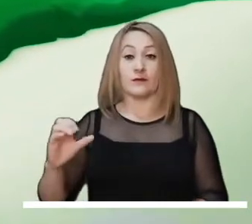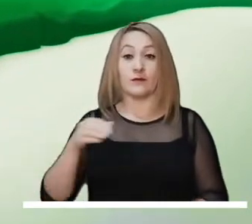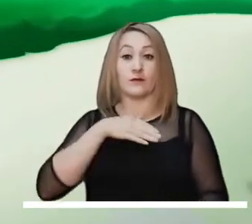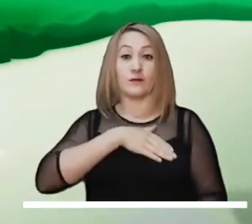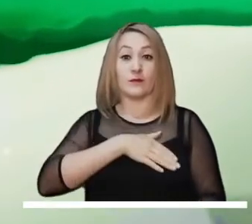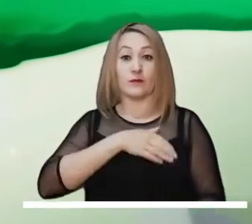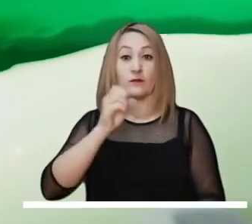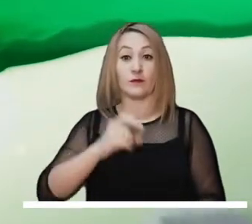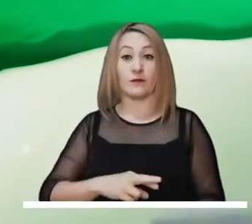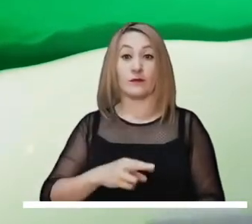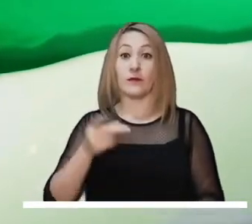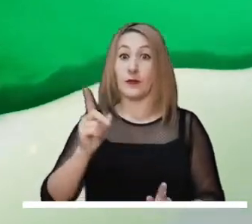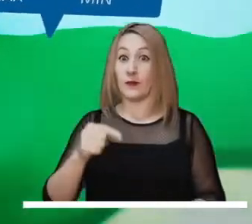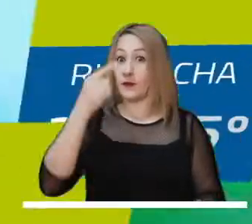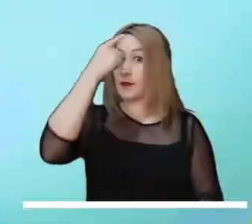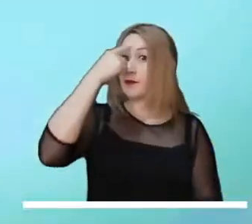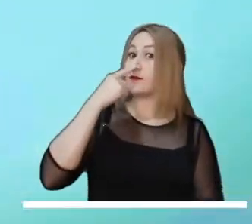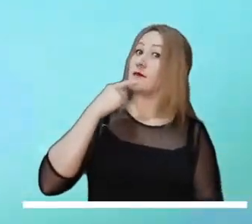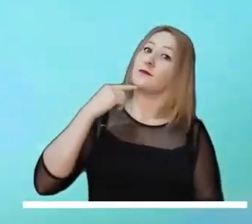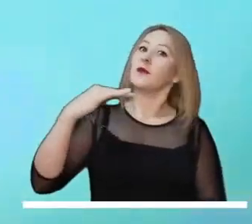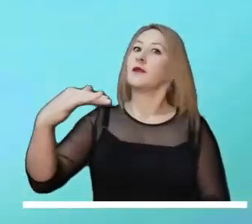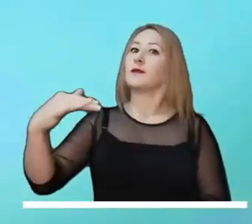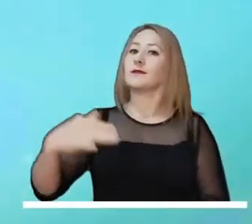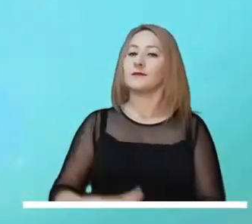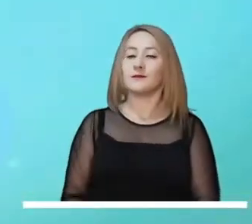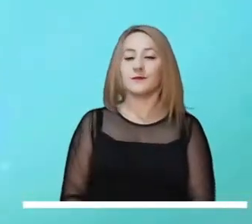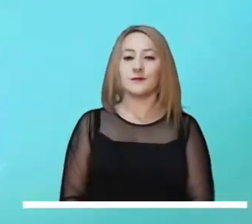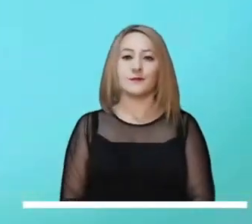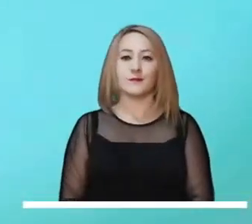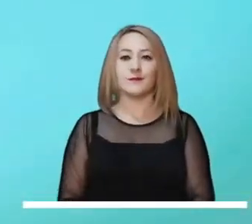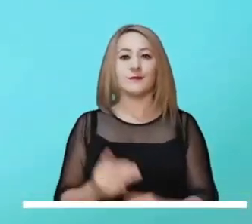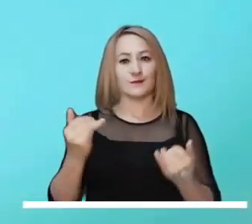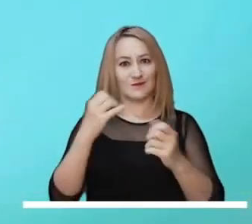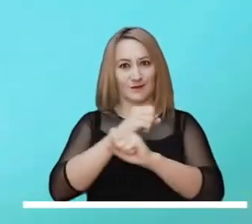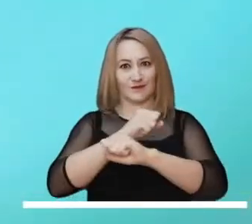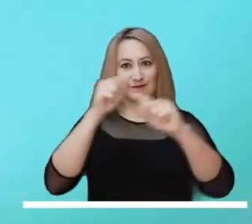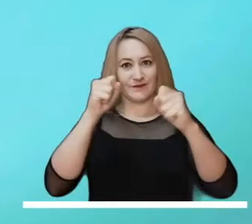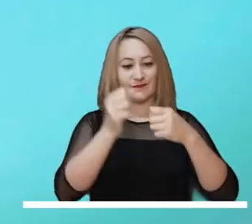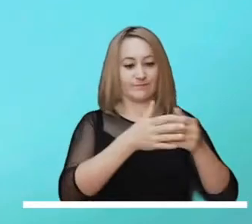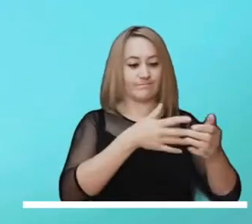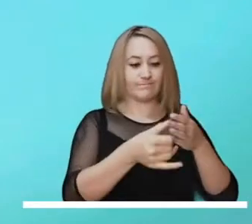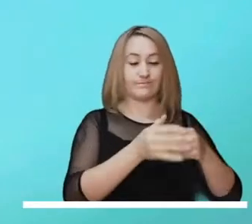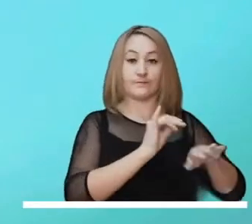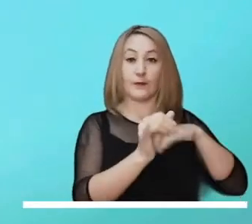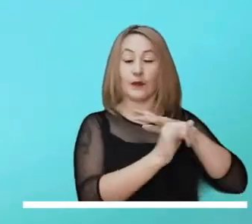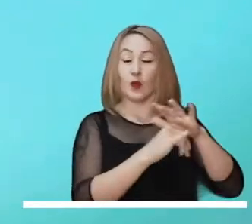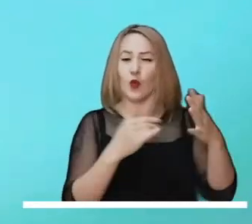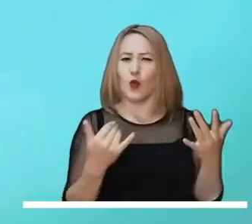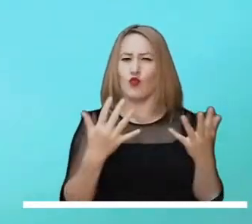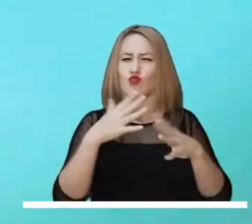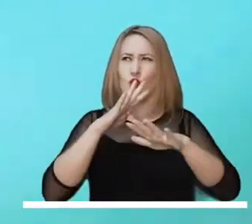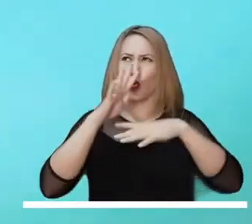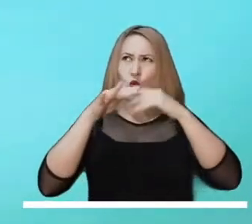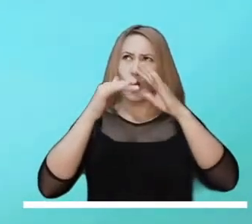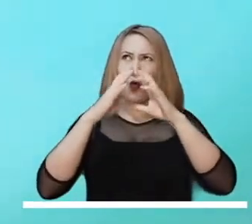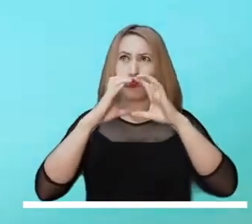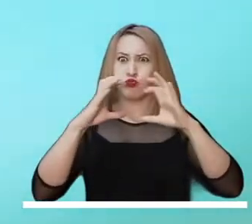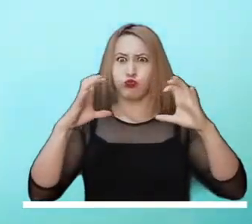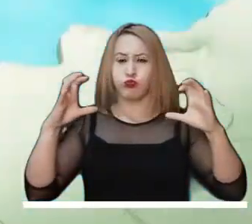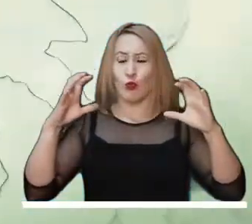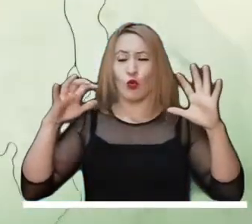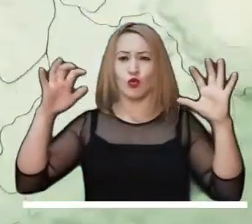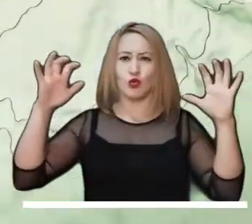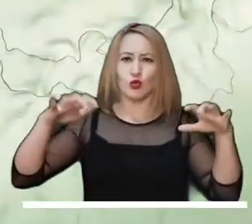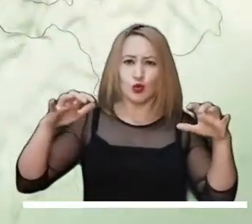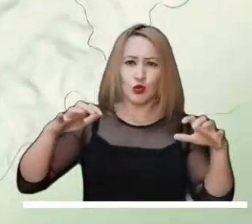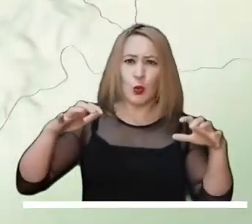de Bolívar e inmediaciones de la Sierra Nevada de Santa Marta. Mañana encapotadas se anticipa en el archipiélago de San Andrés y